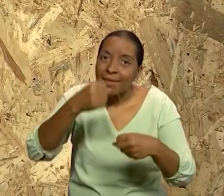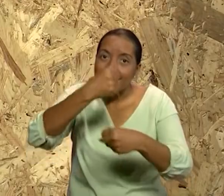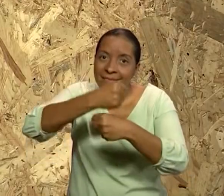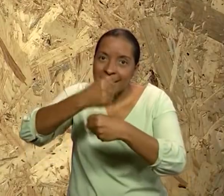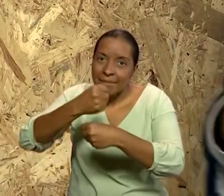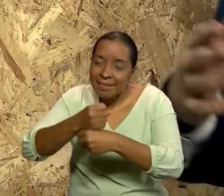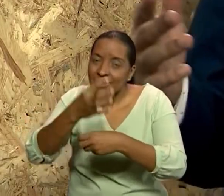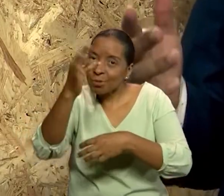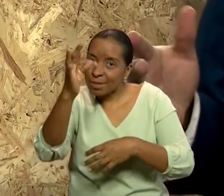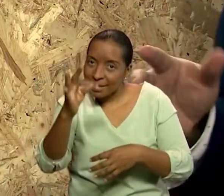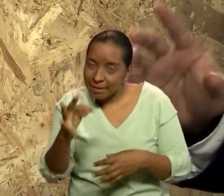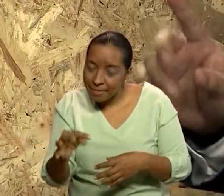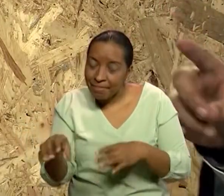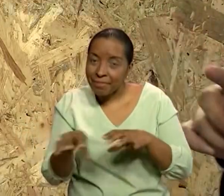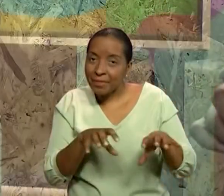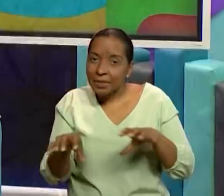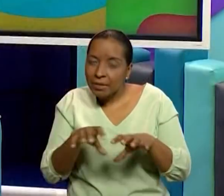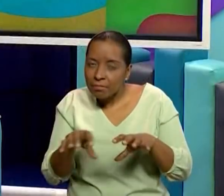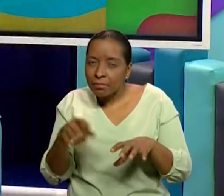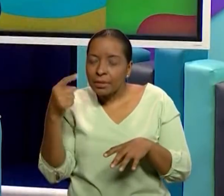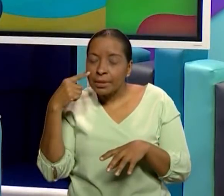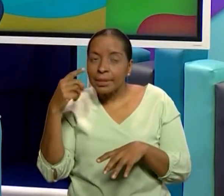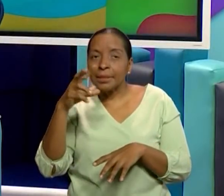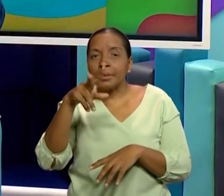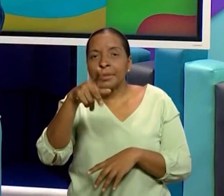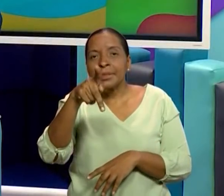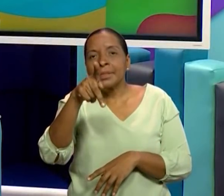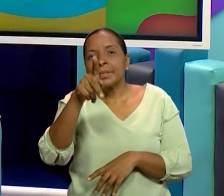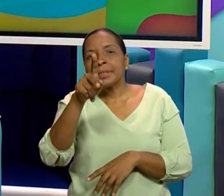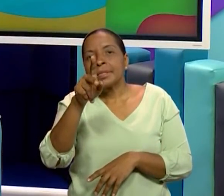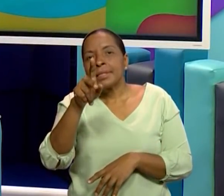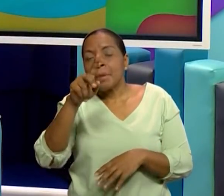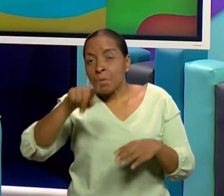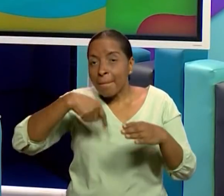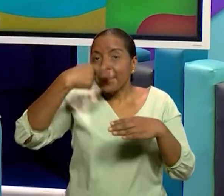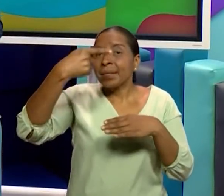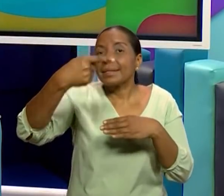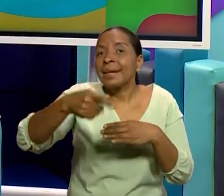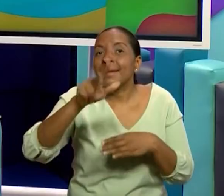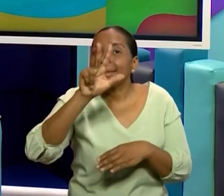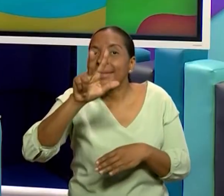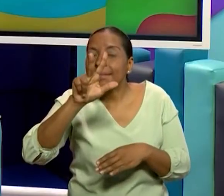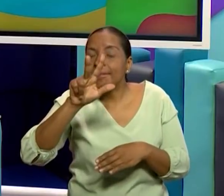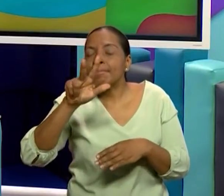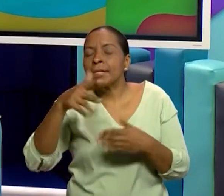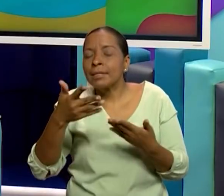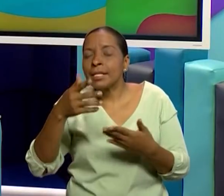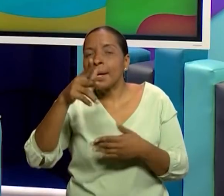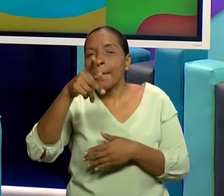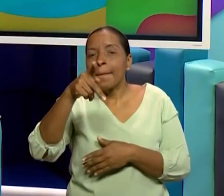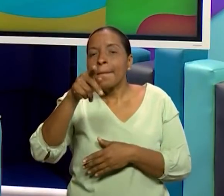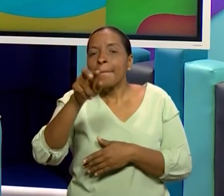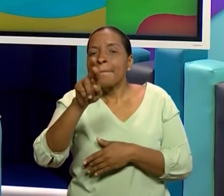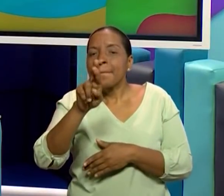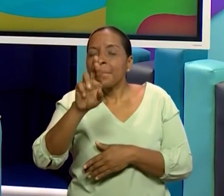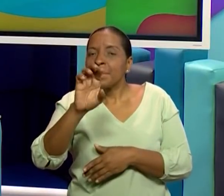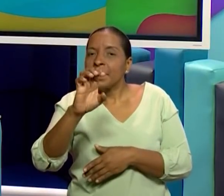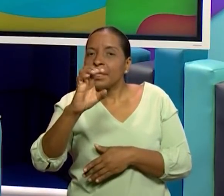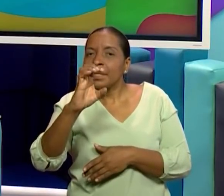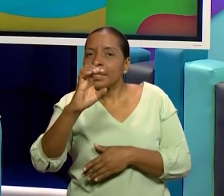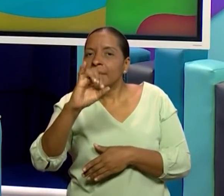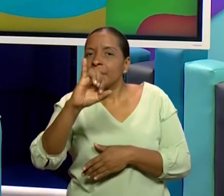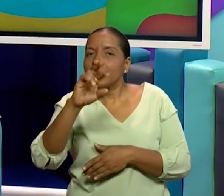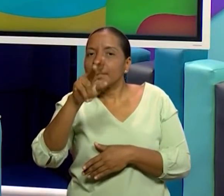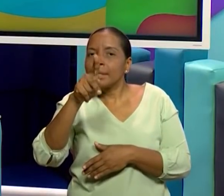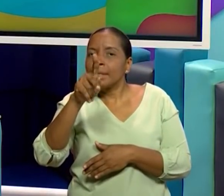ver. La precipitación, vamos a pasar al tercer paso, que es la precipitación. Aquí vamos a poner nuestra